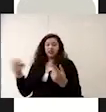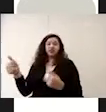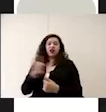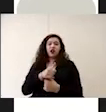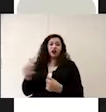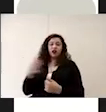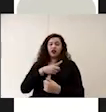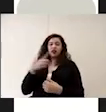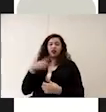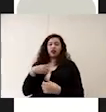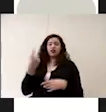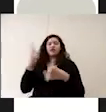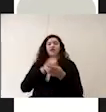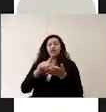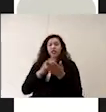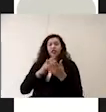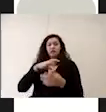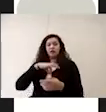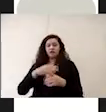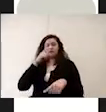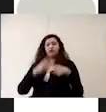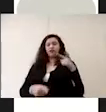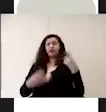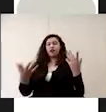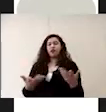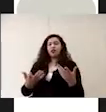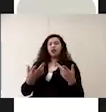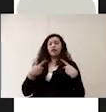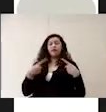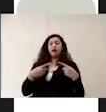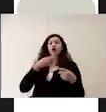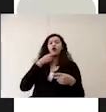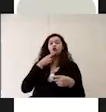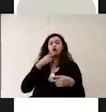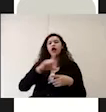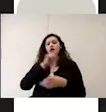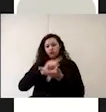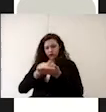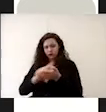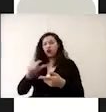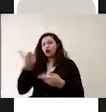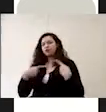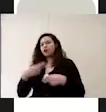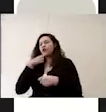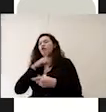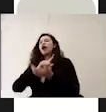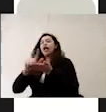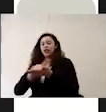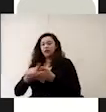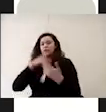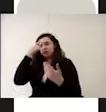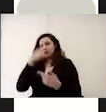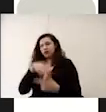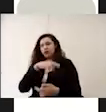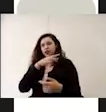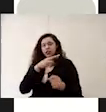desinfectar y sanitizar entre el uso de cada persona para los talleres técnicos